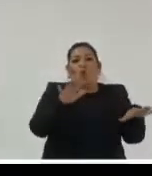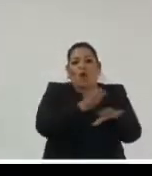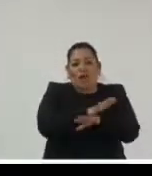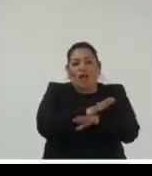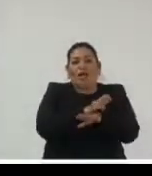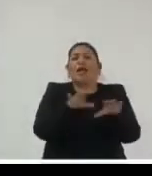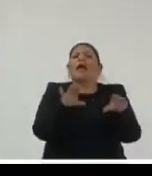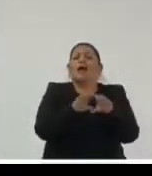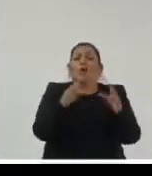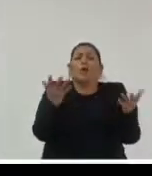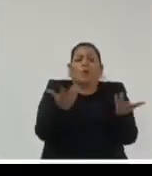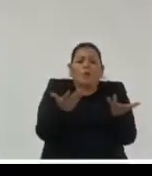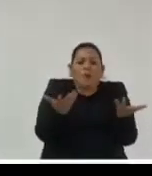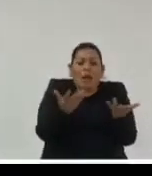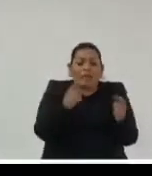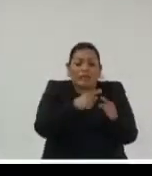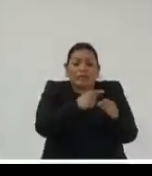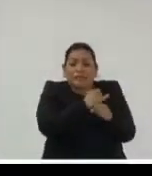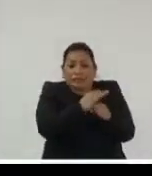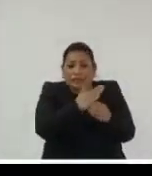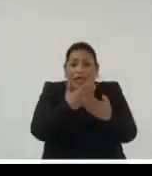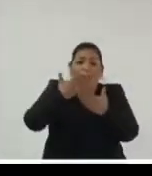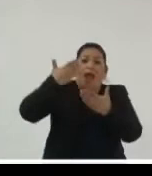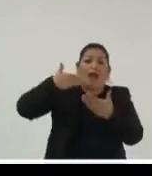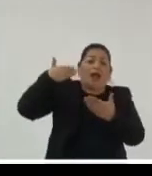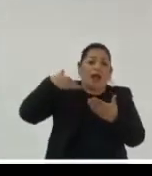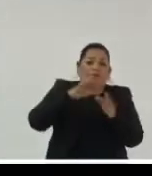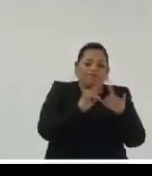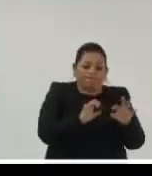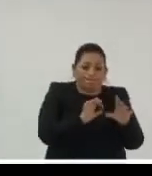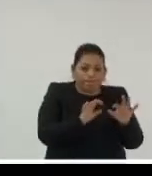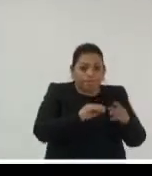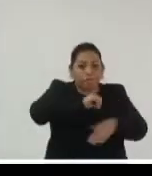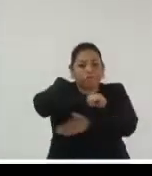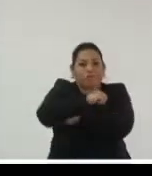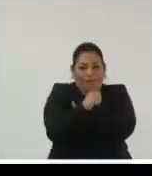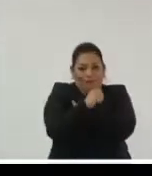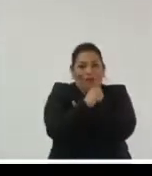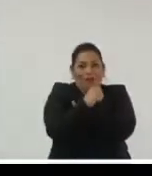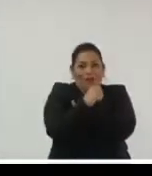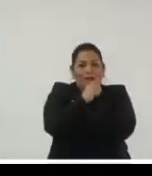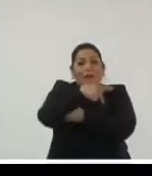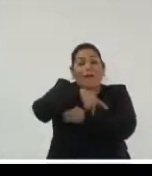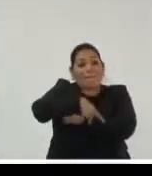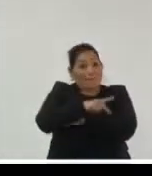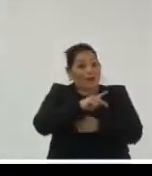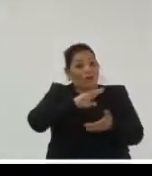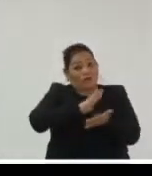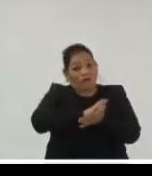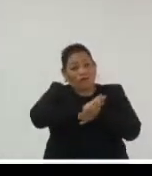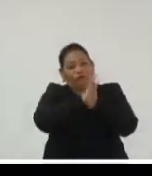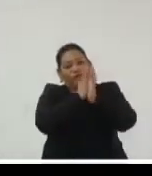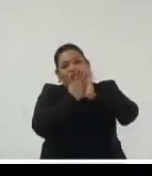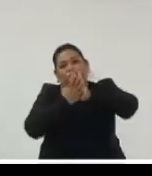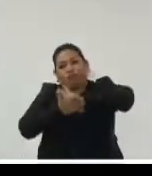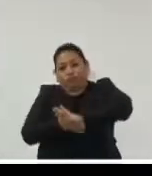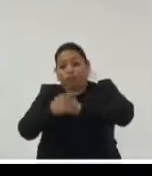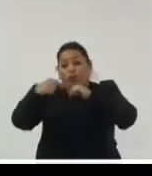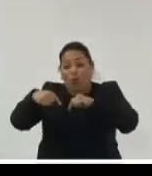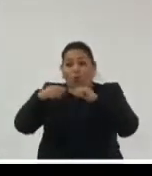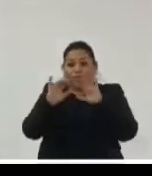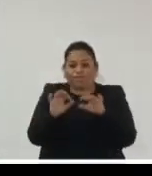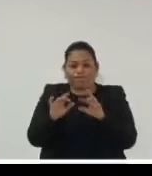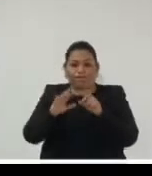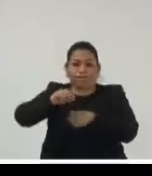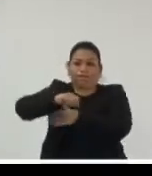fuente de esa evidencia y esto lo comentaba muy bien Andrés parece que nos hubiéramos puesto de acuerdo ya no se origina en en